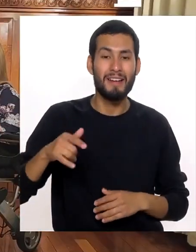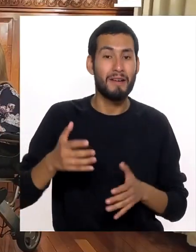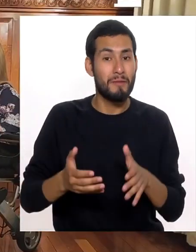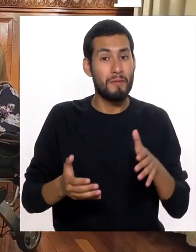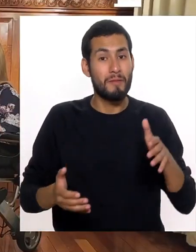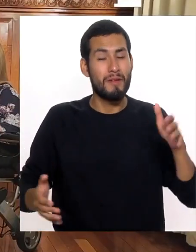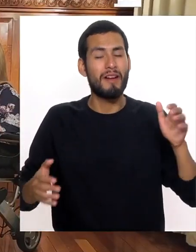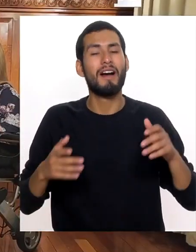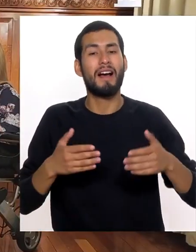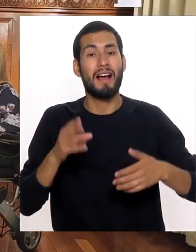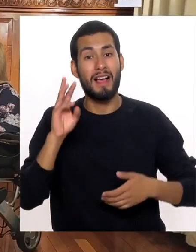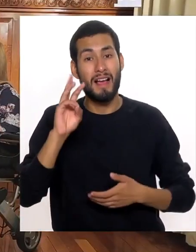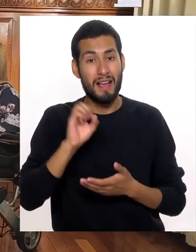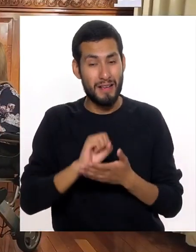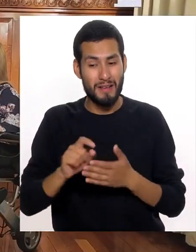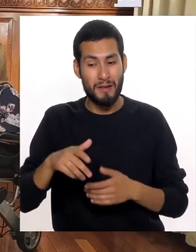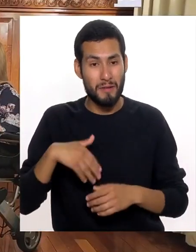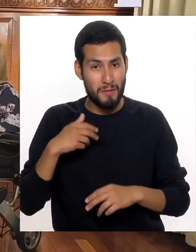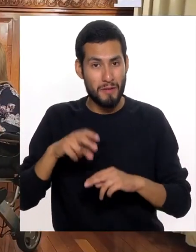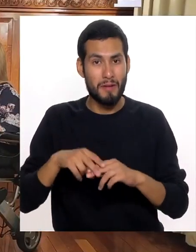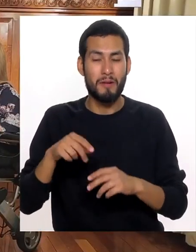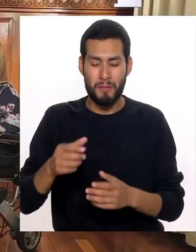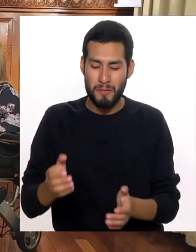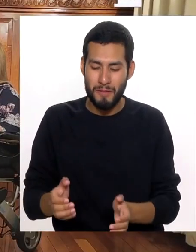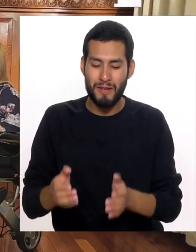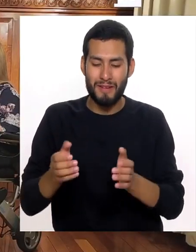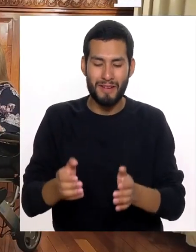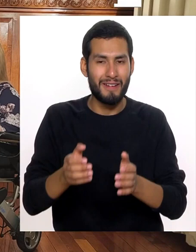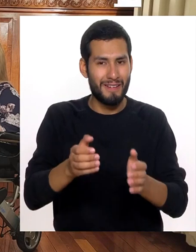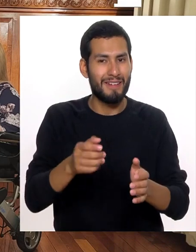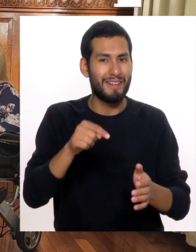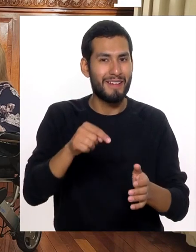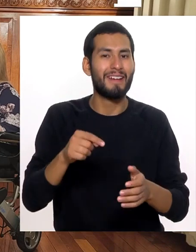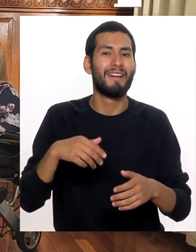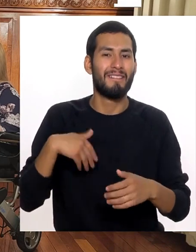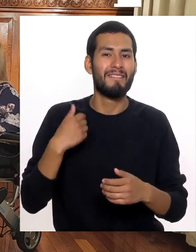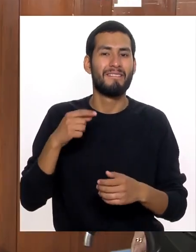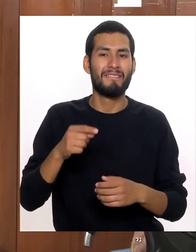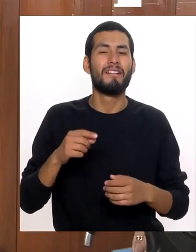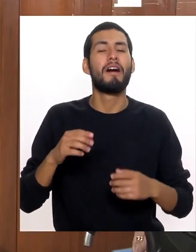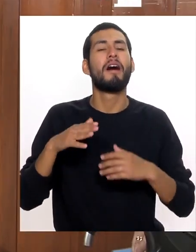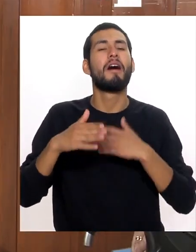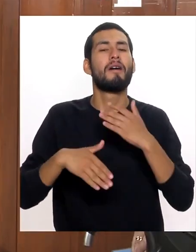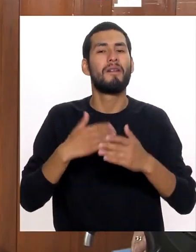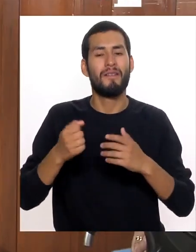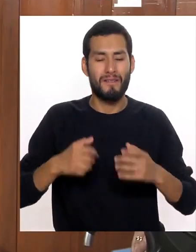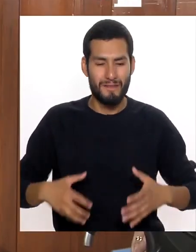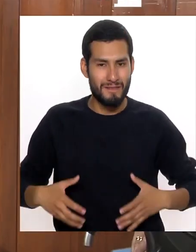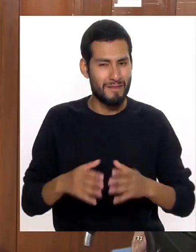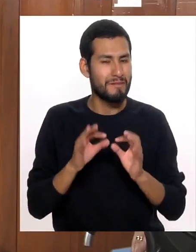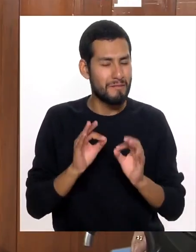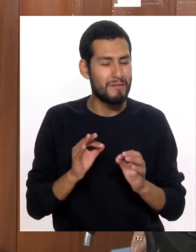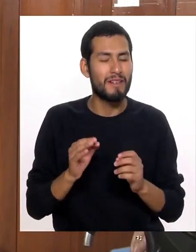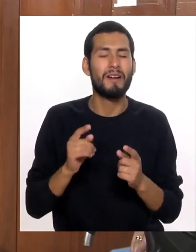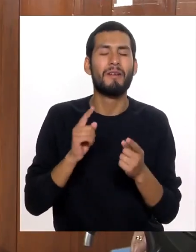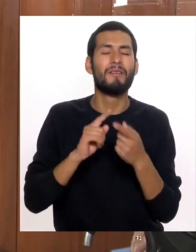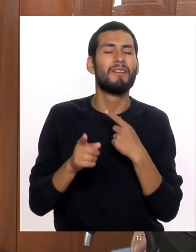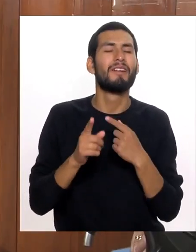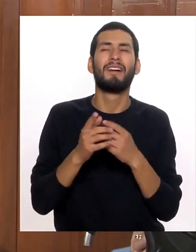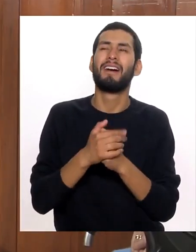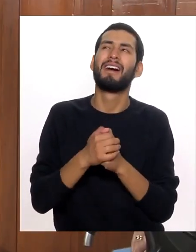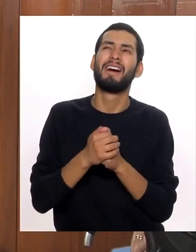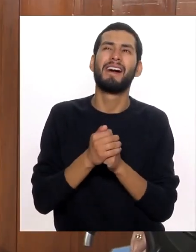fue Creciendo el bebé Hasta los seis meses Que ya se podía sentar Que ya lo podíamos cargar Ya con el canguro Pero